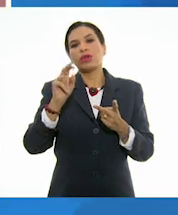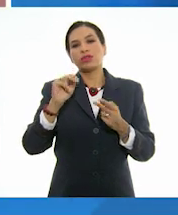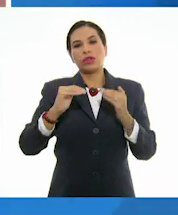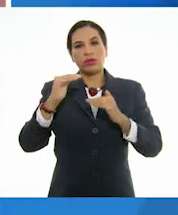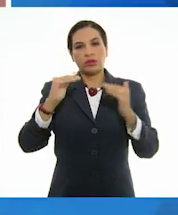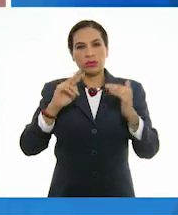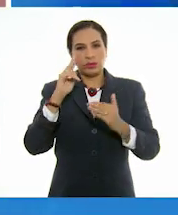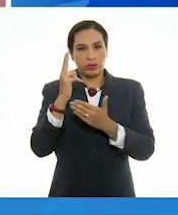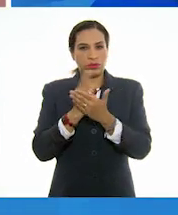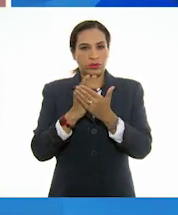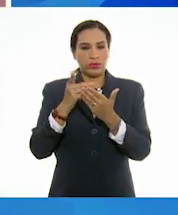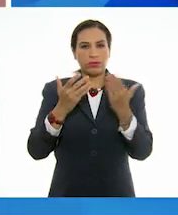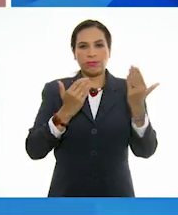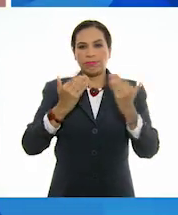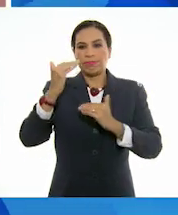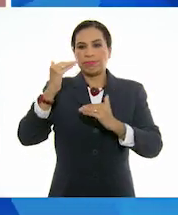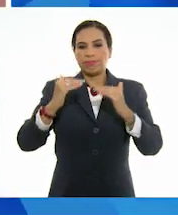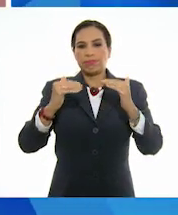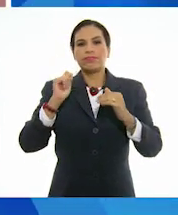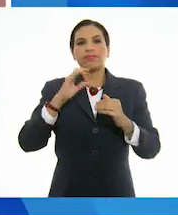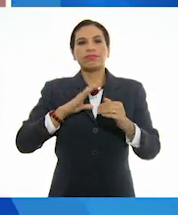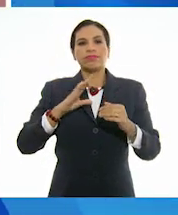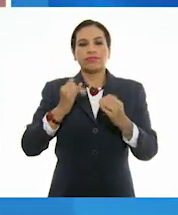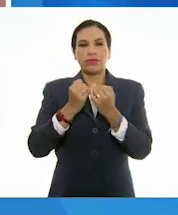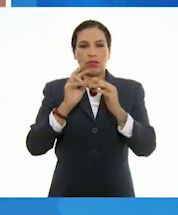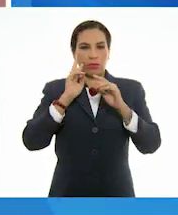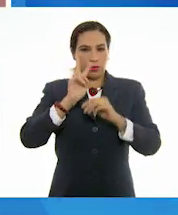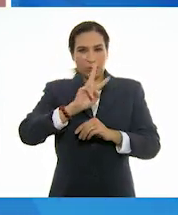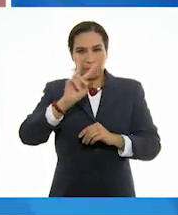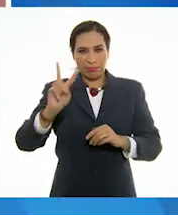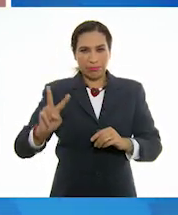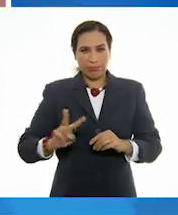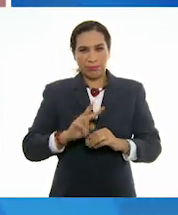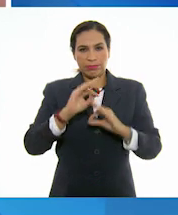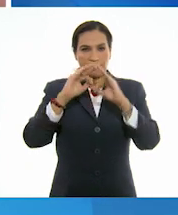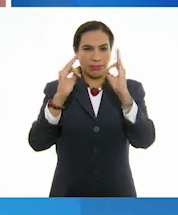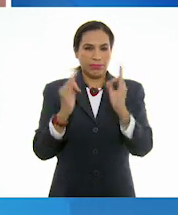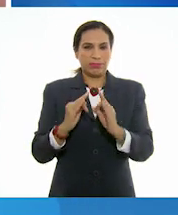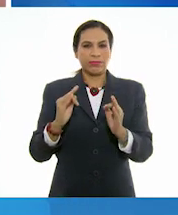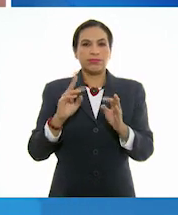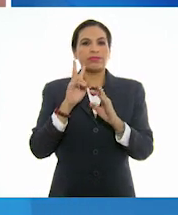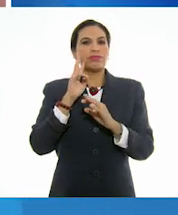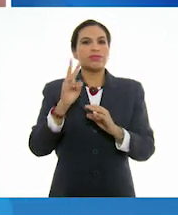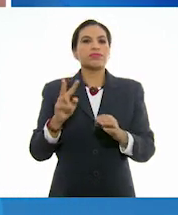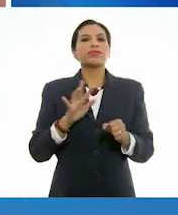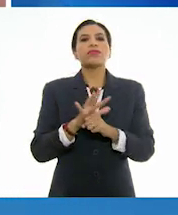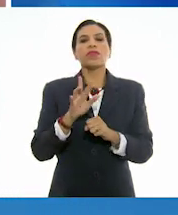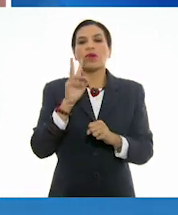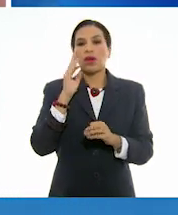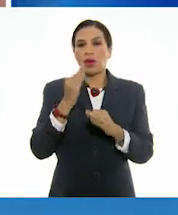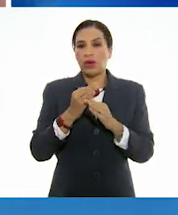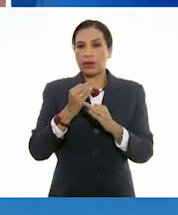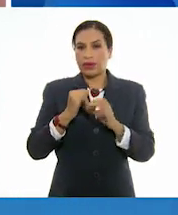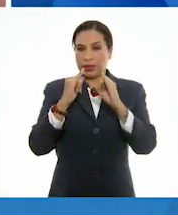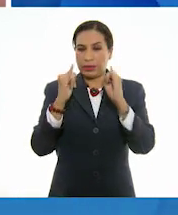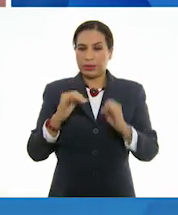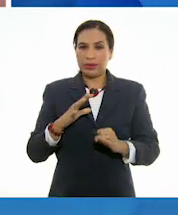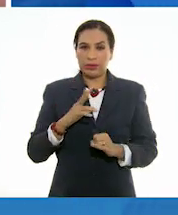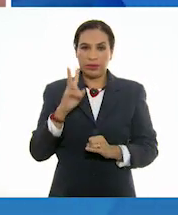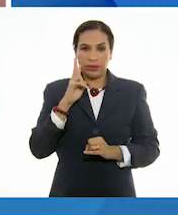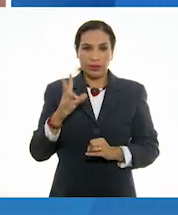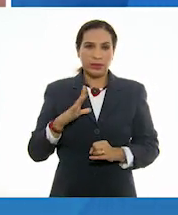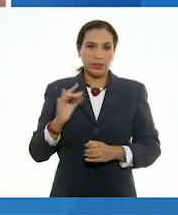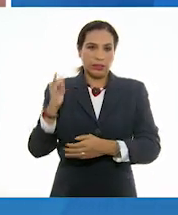dibujo ocupe la proporción, que es la relación armónica entre las partes de una imagen. Como podemos ver, primero iría la